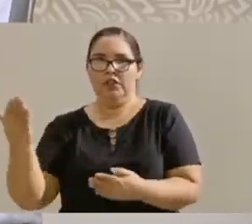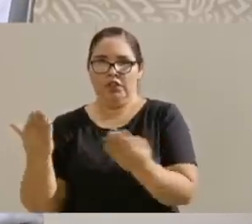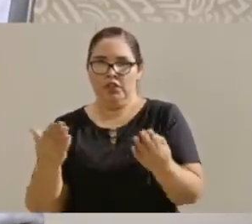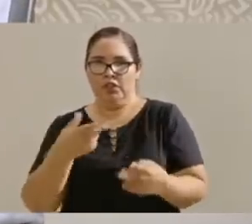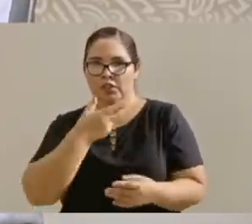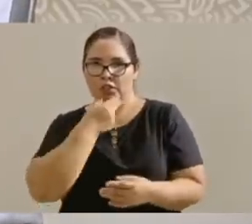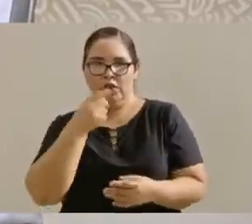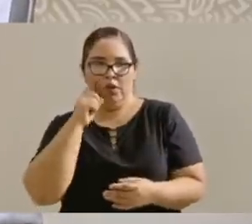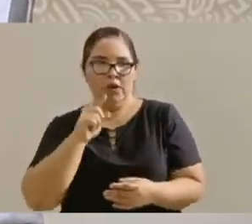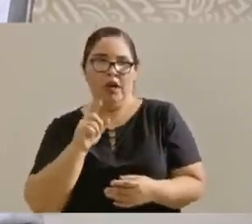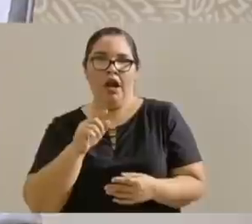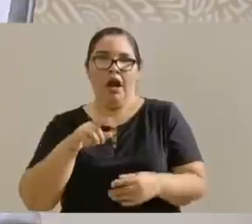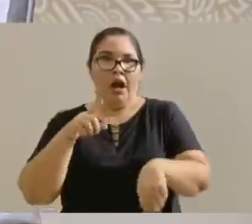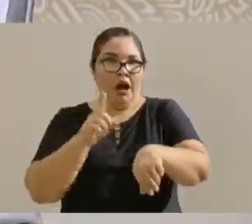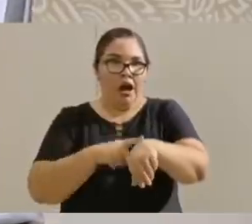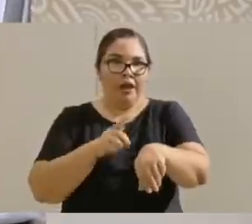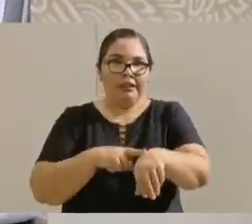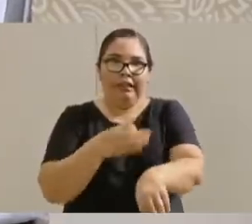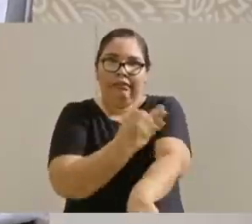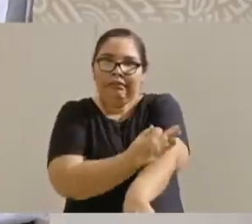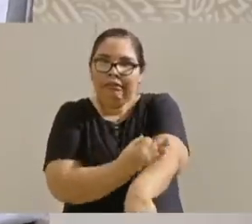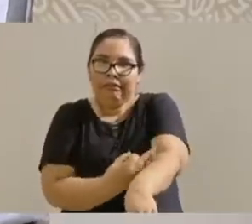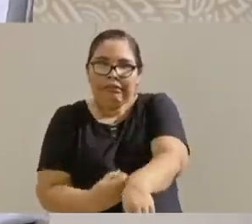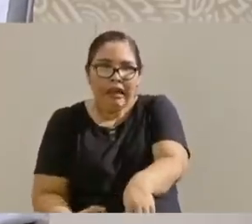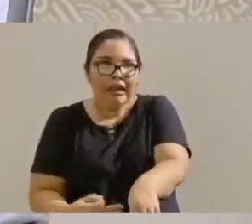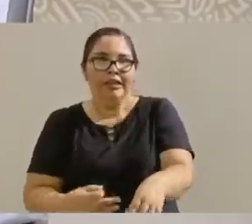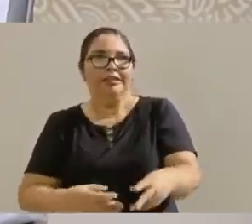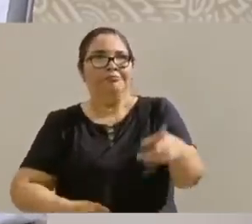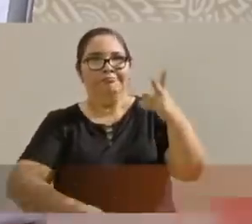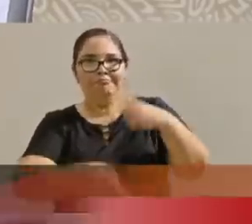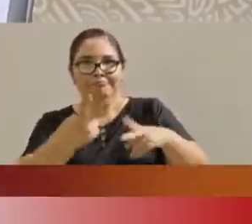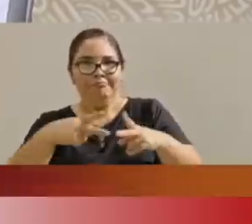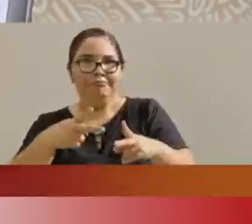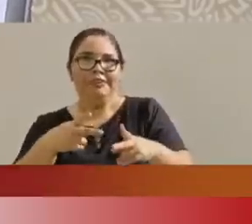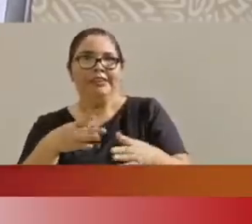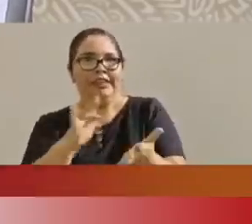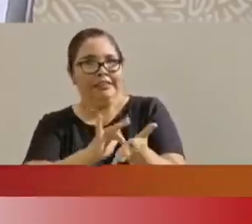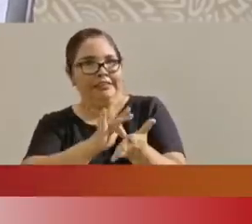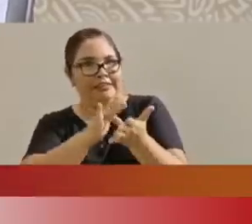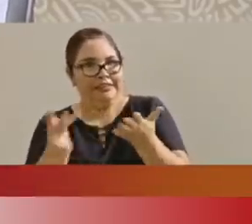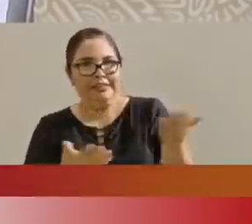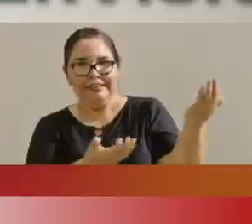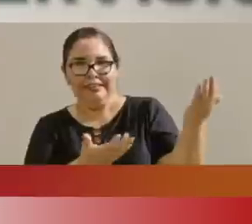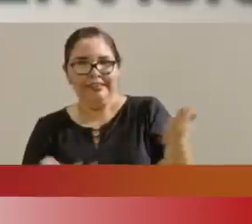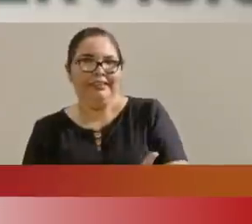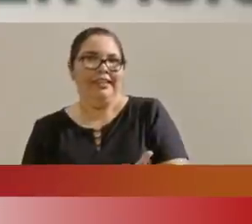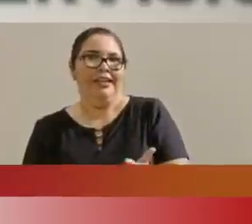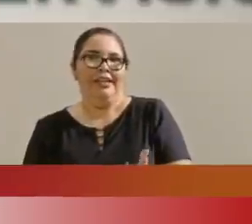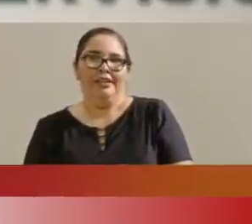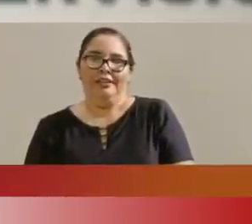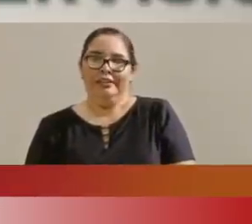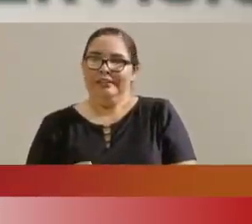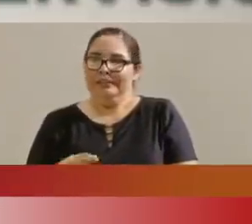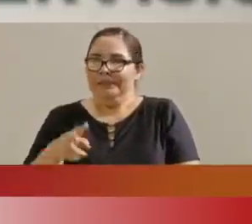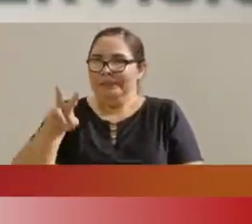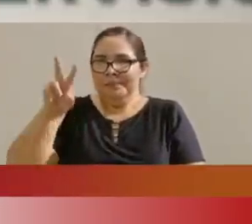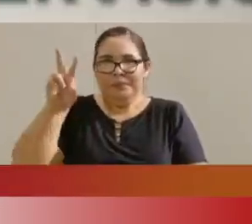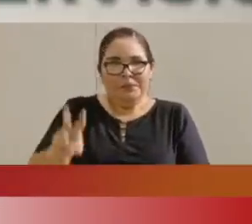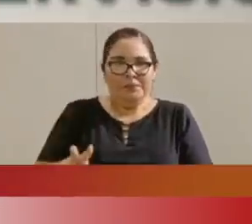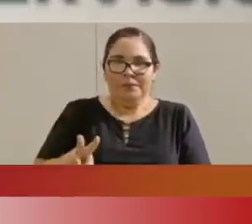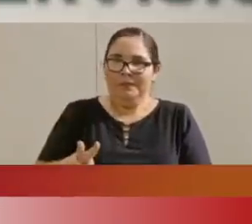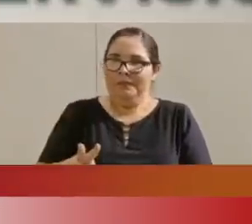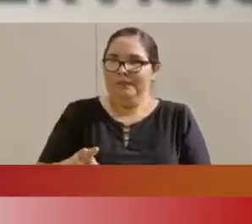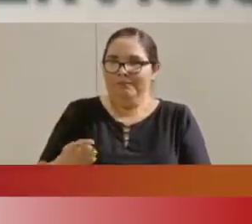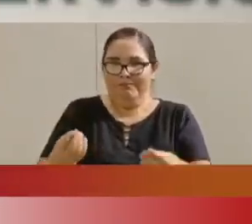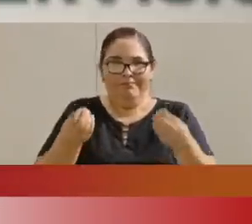a pesar de la hora, el que estemos aquí, la verdad es